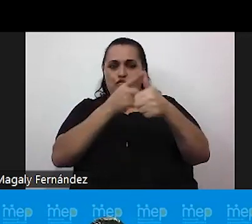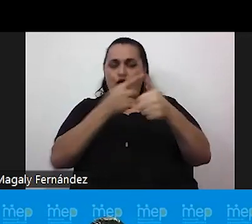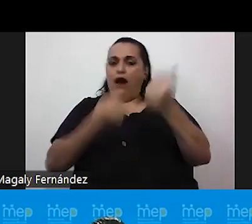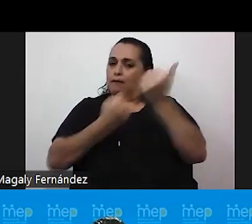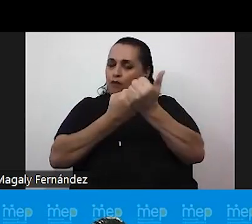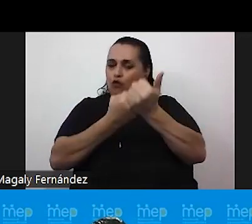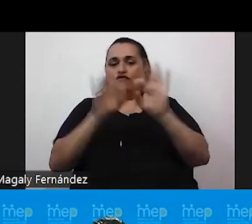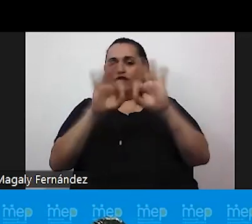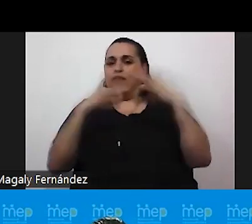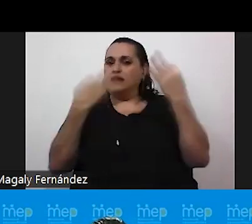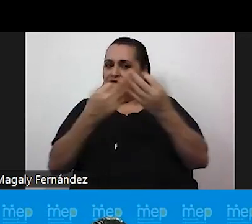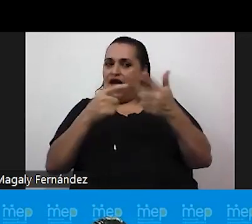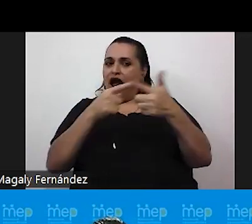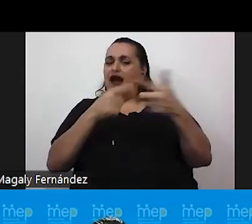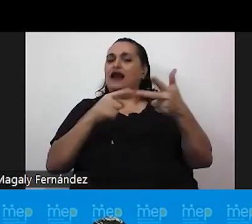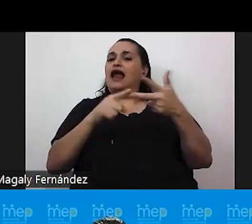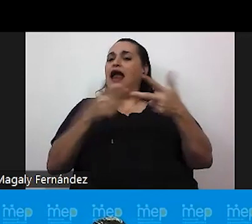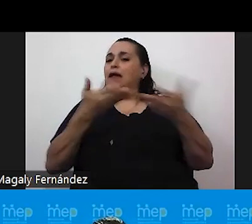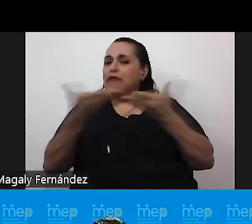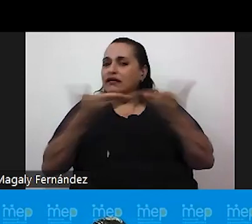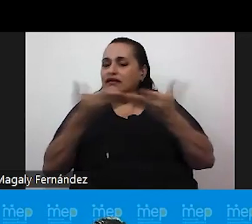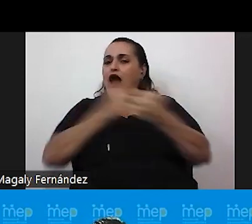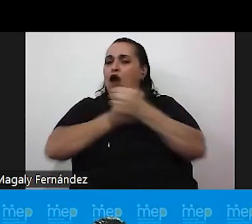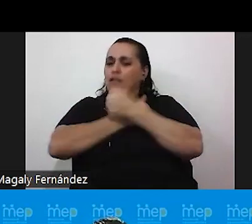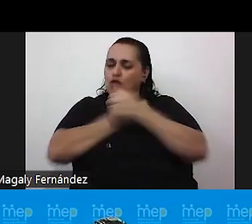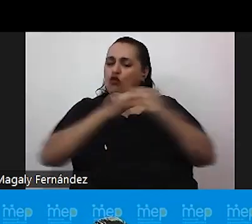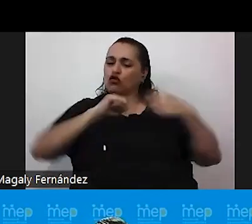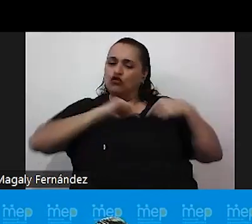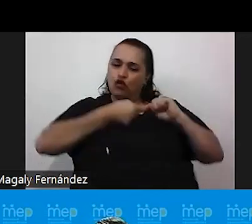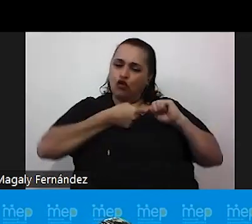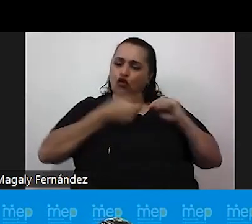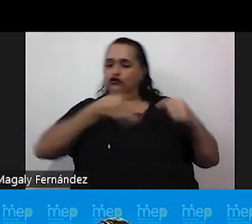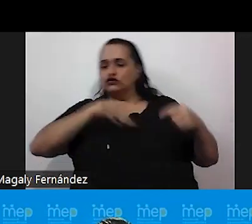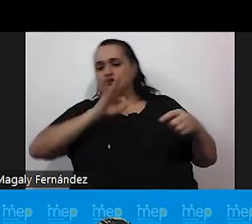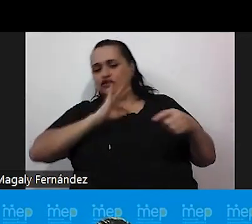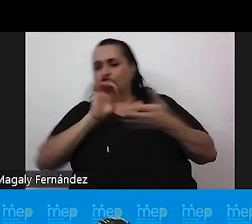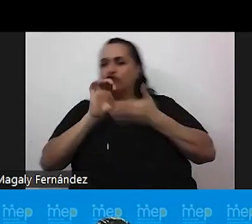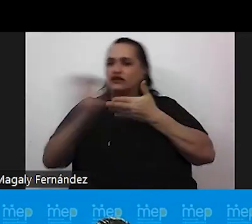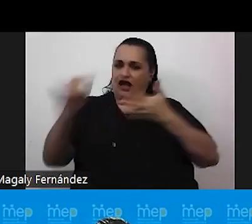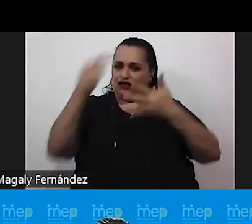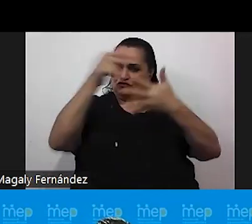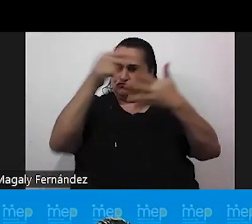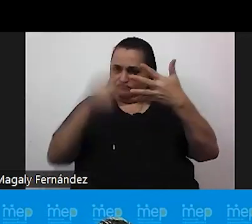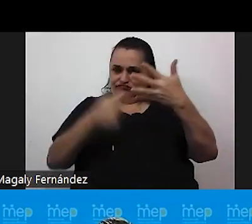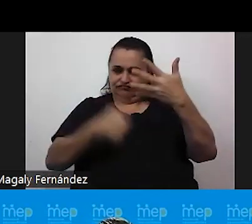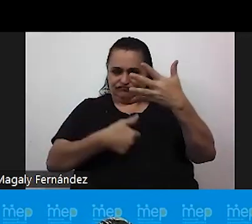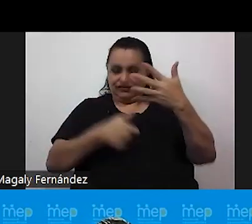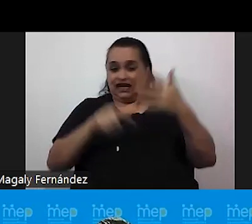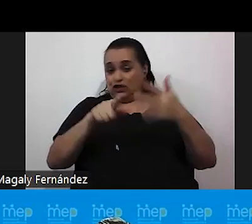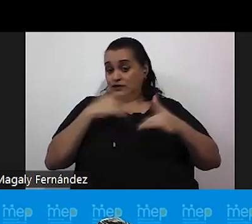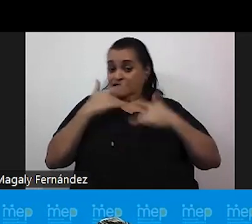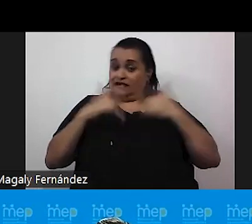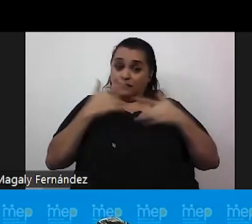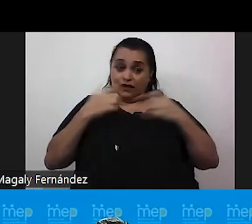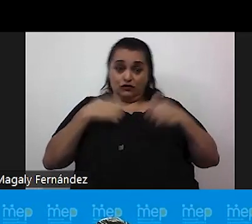la empatía, el amor, el dolor, la frustración y rechazo. Por ejemplo, estos sentimientos o